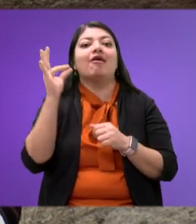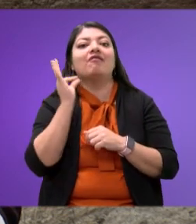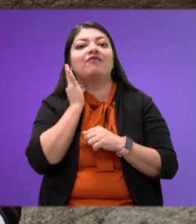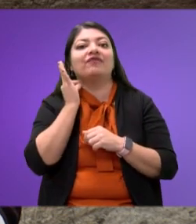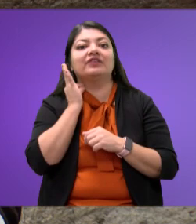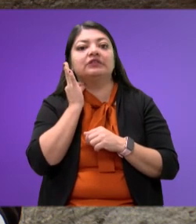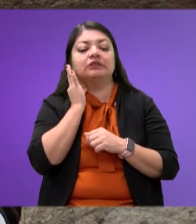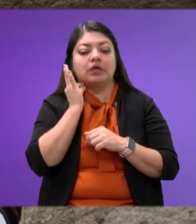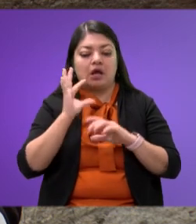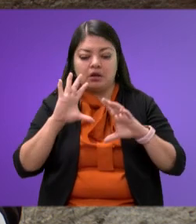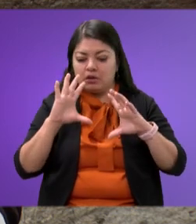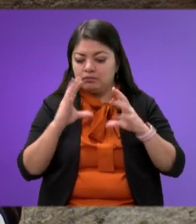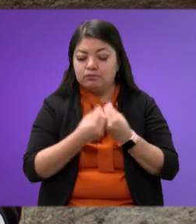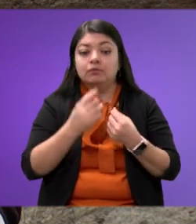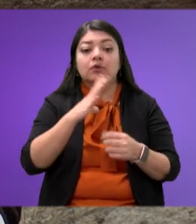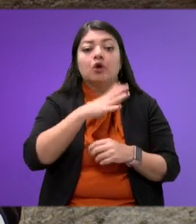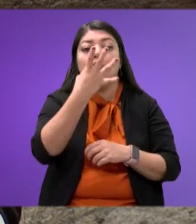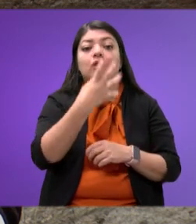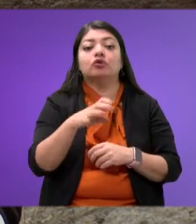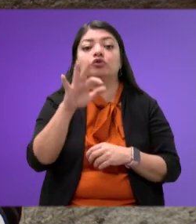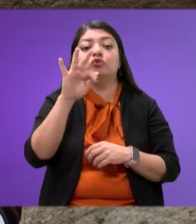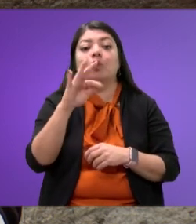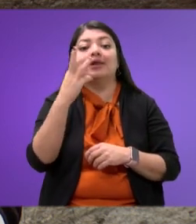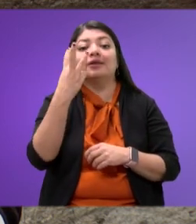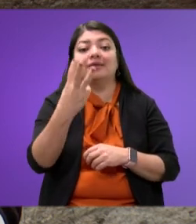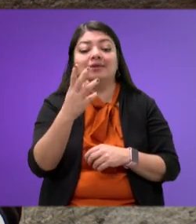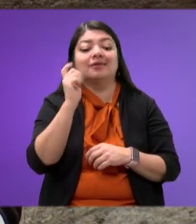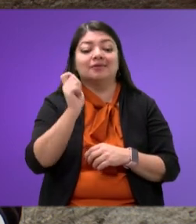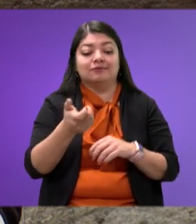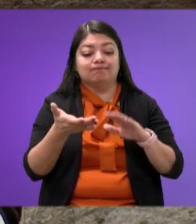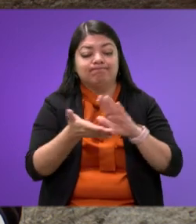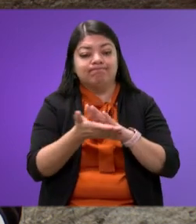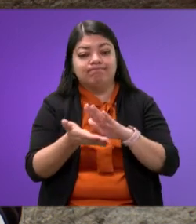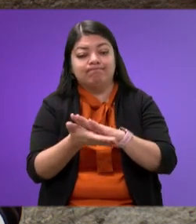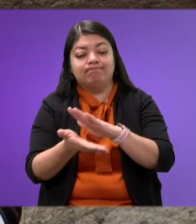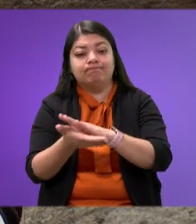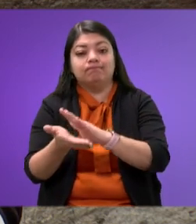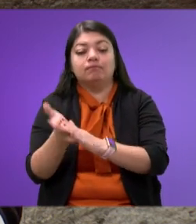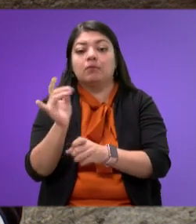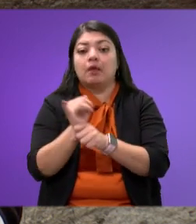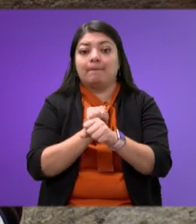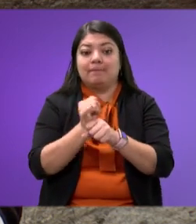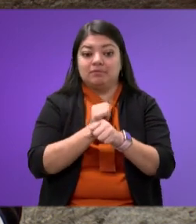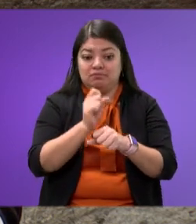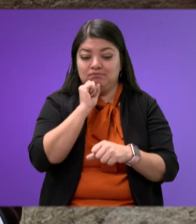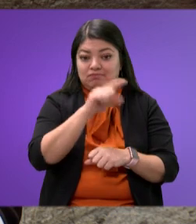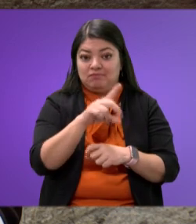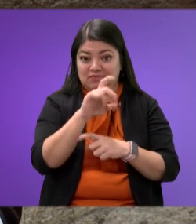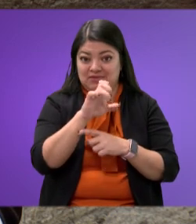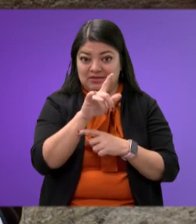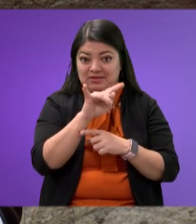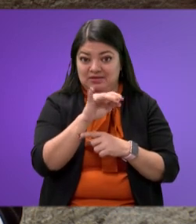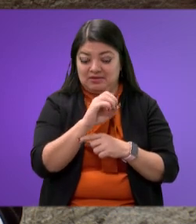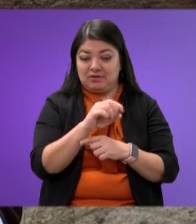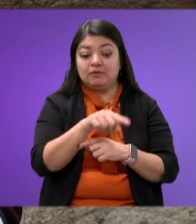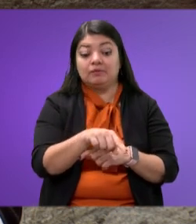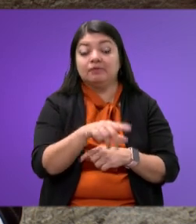443 carpetas de investigación por ese delito. De estas